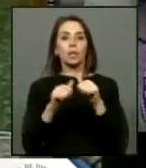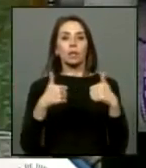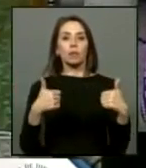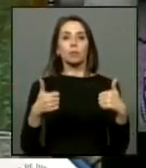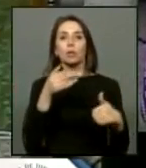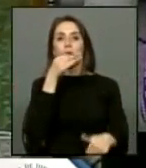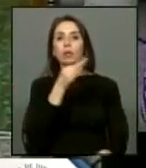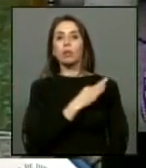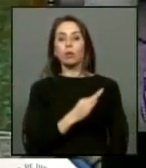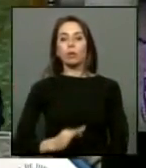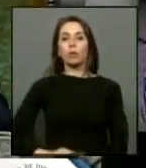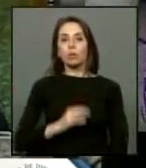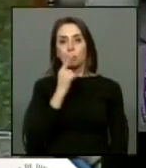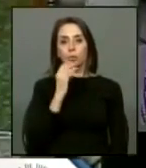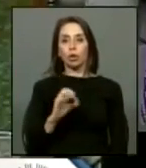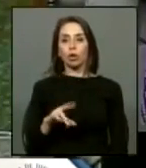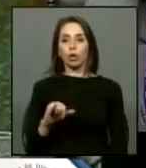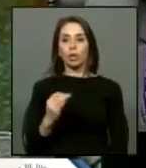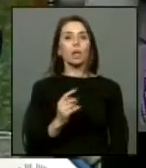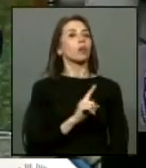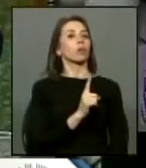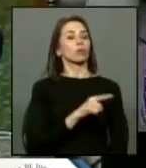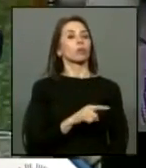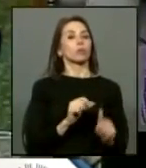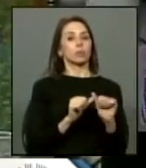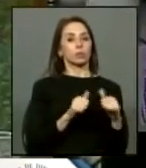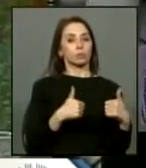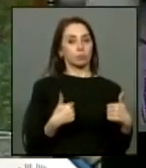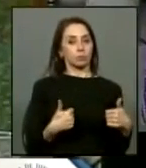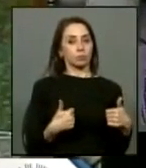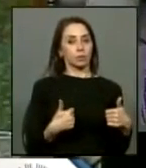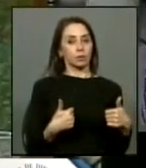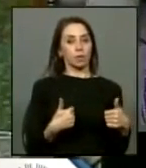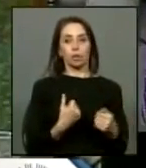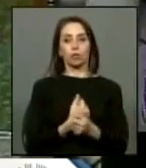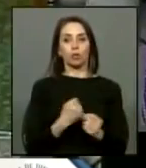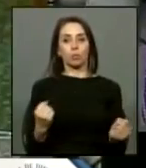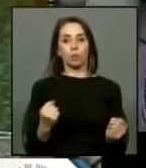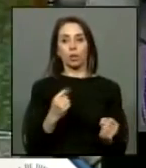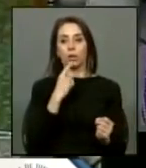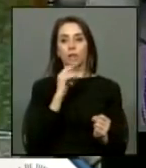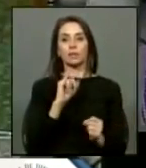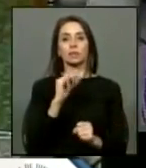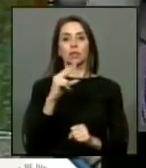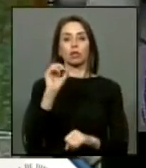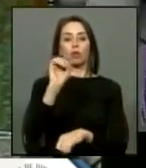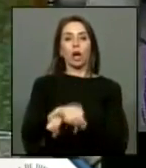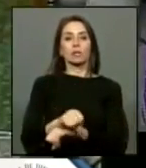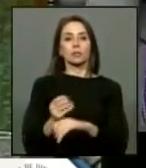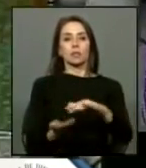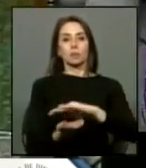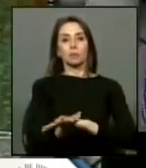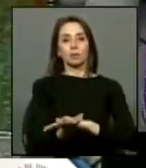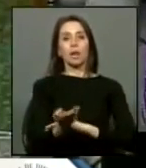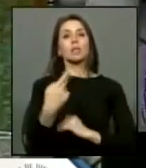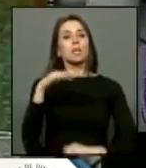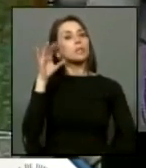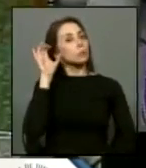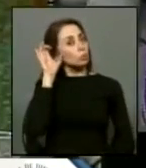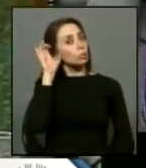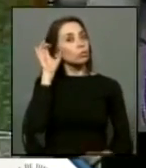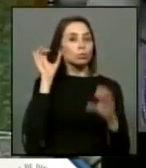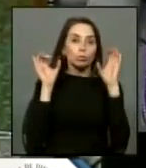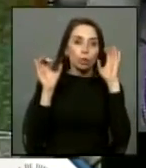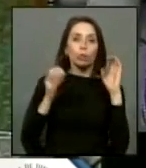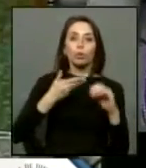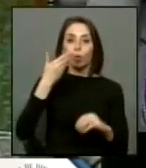planteamiento del diputado Cornejo no la mesa no está en condiciones de declarar admisible o no efectivamente hemos escuchado con atención